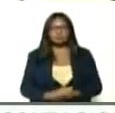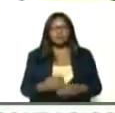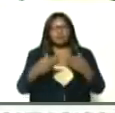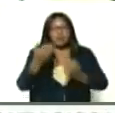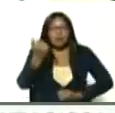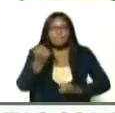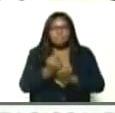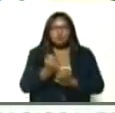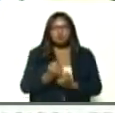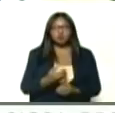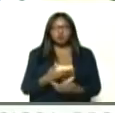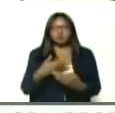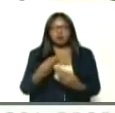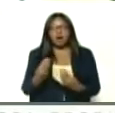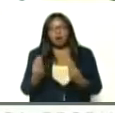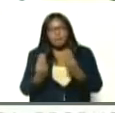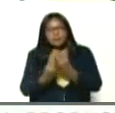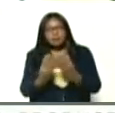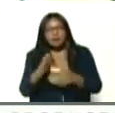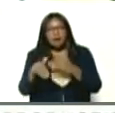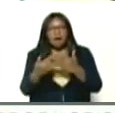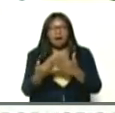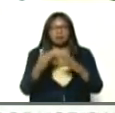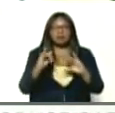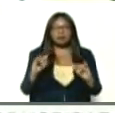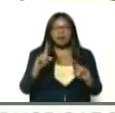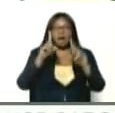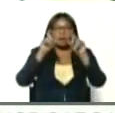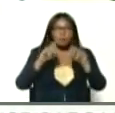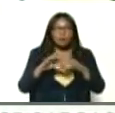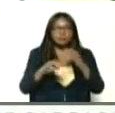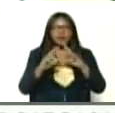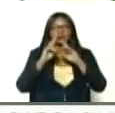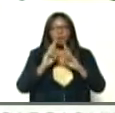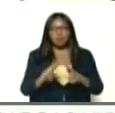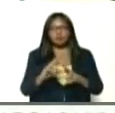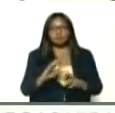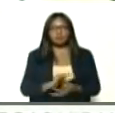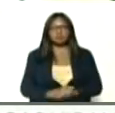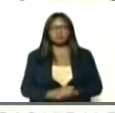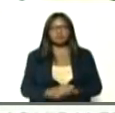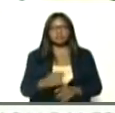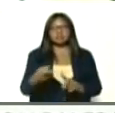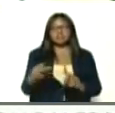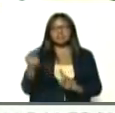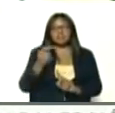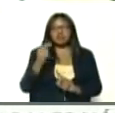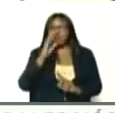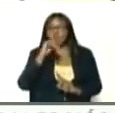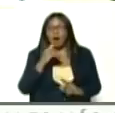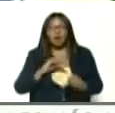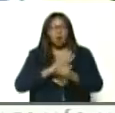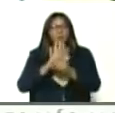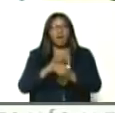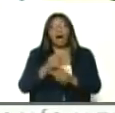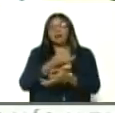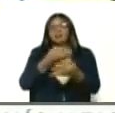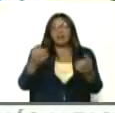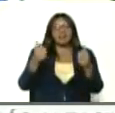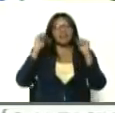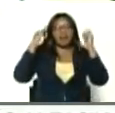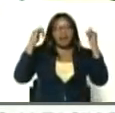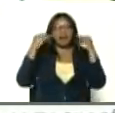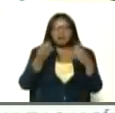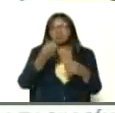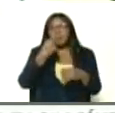apoyo, compañía, hasta que viene la prueba, el resultado, si es negativa, perfecto, es negativa, sigue